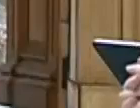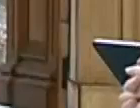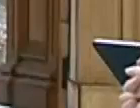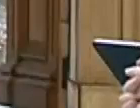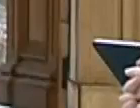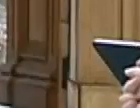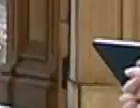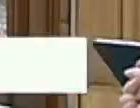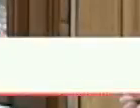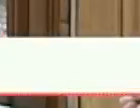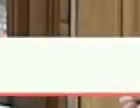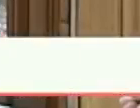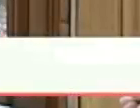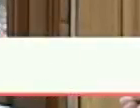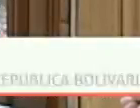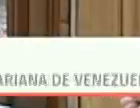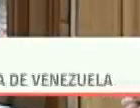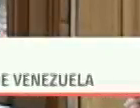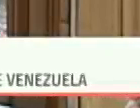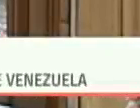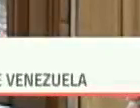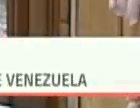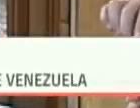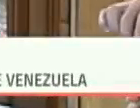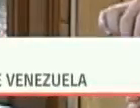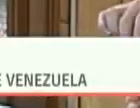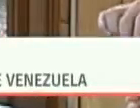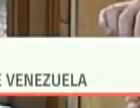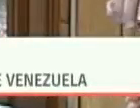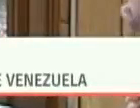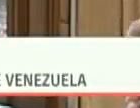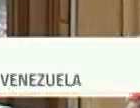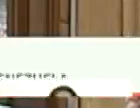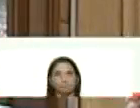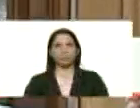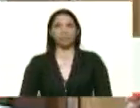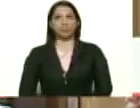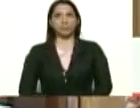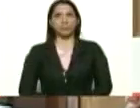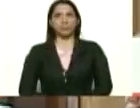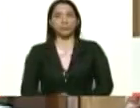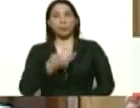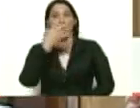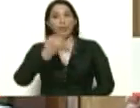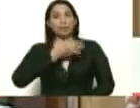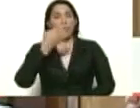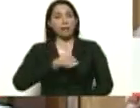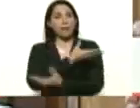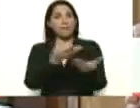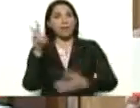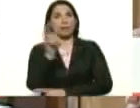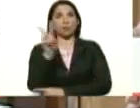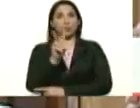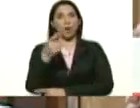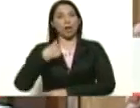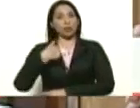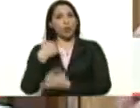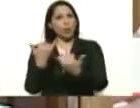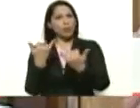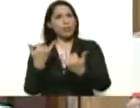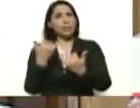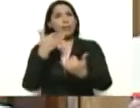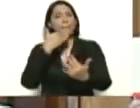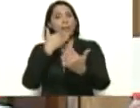audiencia voy a retirarme la mascarilla protectora. Una de las medidas de prevención